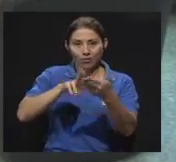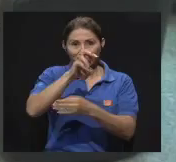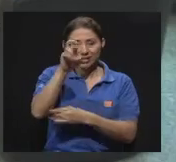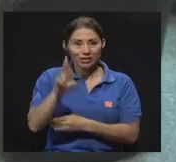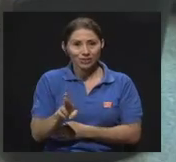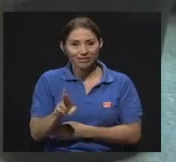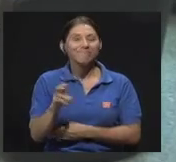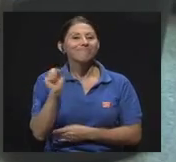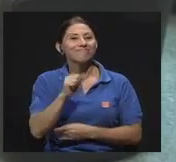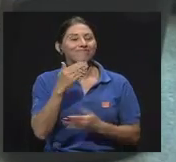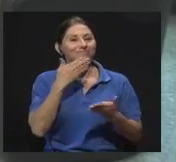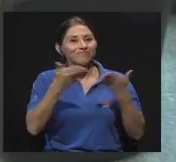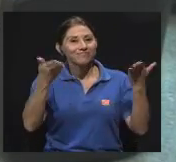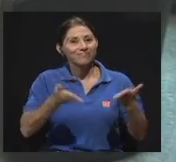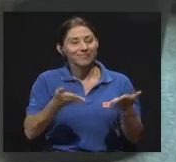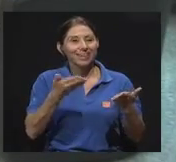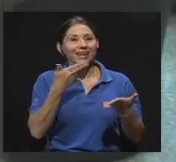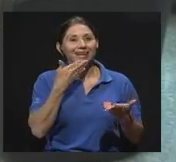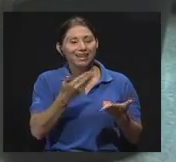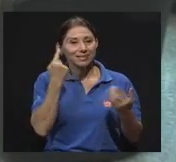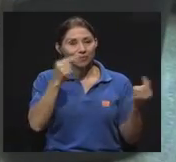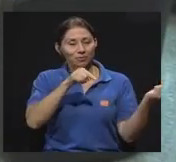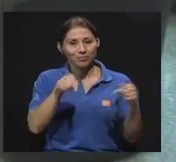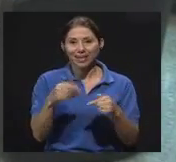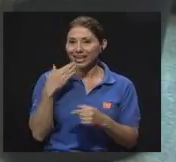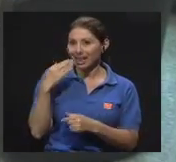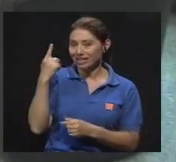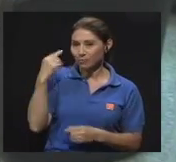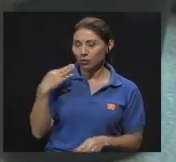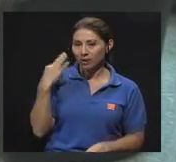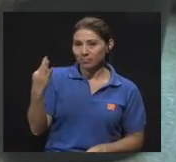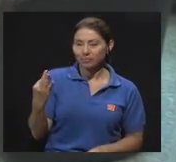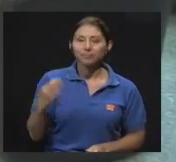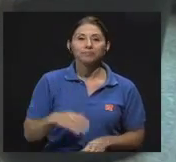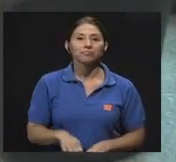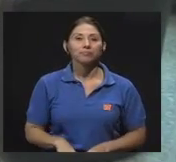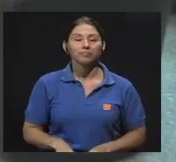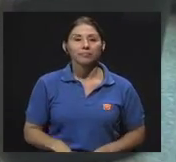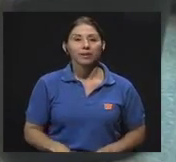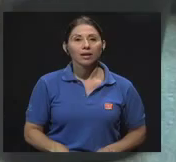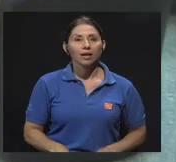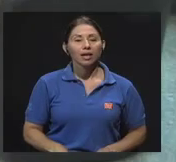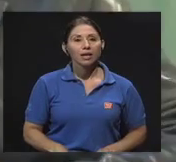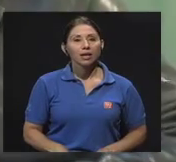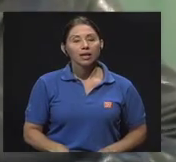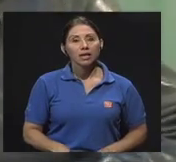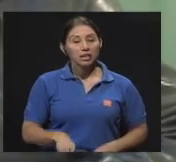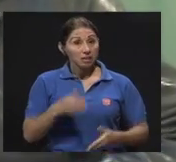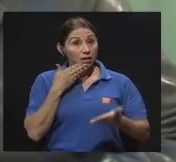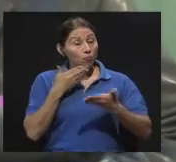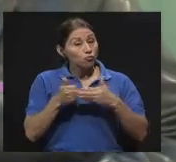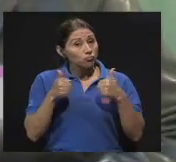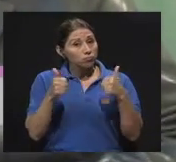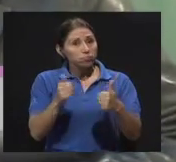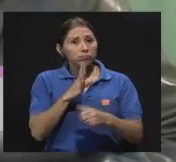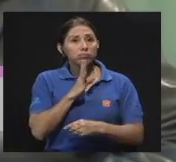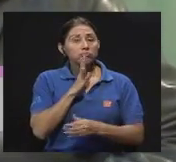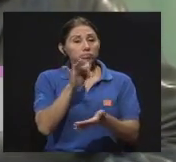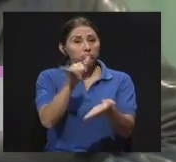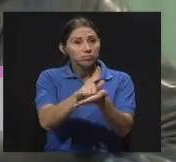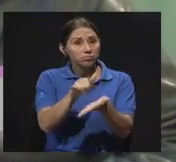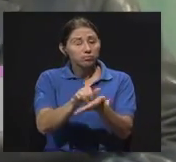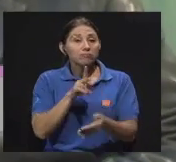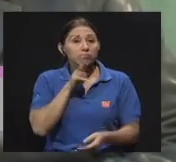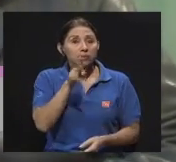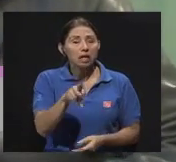le damos la bienvenida, José Raúl. Gracias por estar con nosotros. Muchas gracias a ustedes por la invitación. Sería oportuno hablar de esto, ¿verdad, José Raúl? Porque muchas